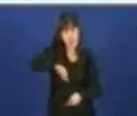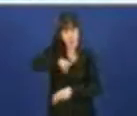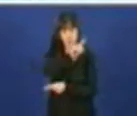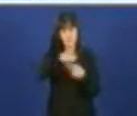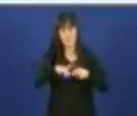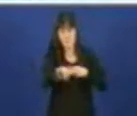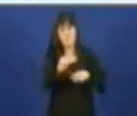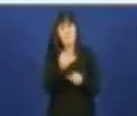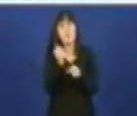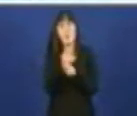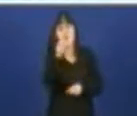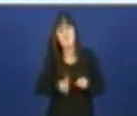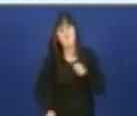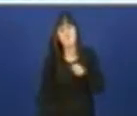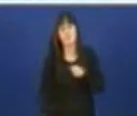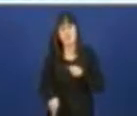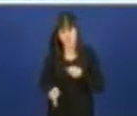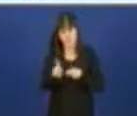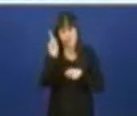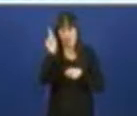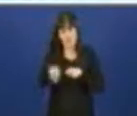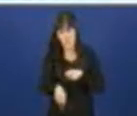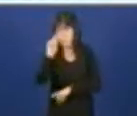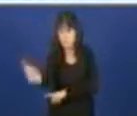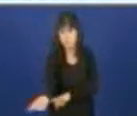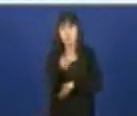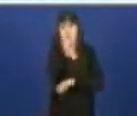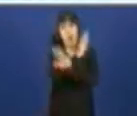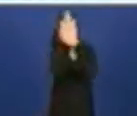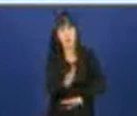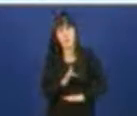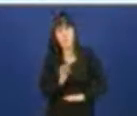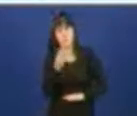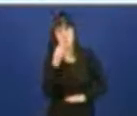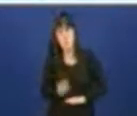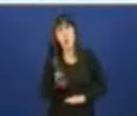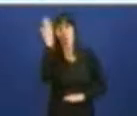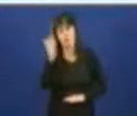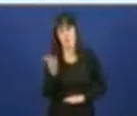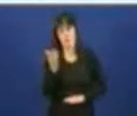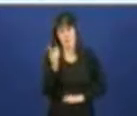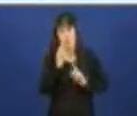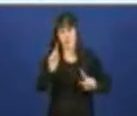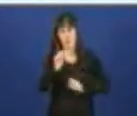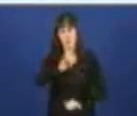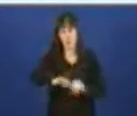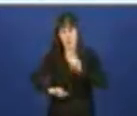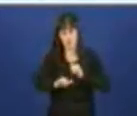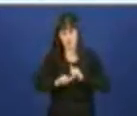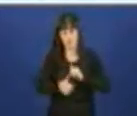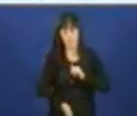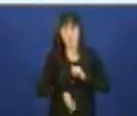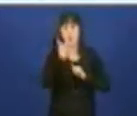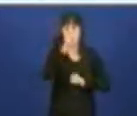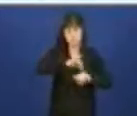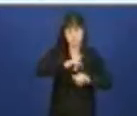os profesionales e acadamos os mellores resultados en ciruxía. Acadaron os eles. É decir, realizaron o maior número de